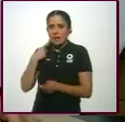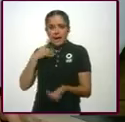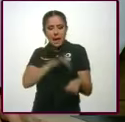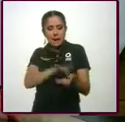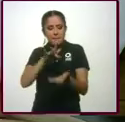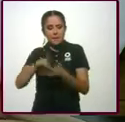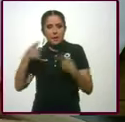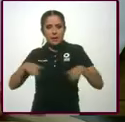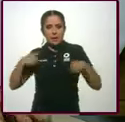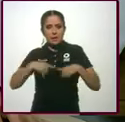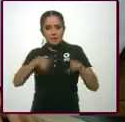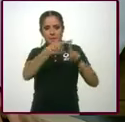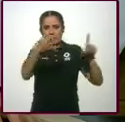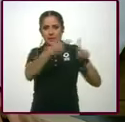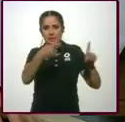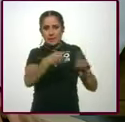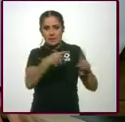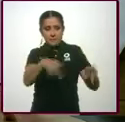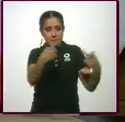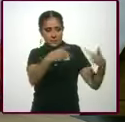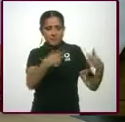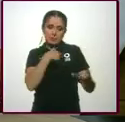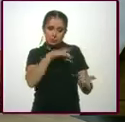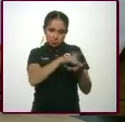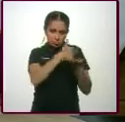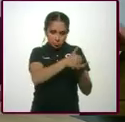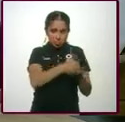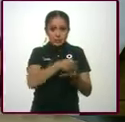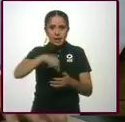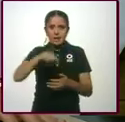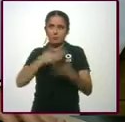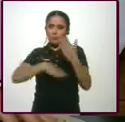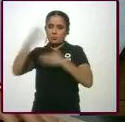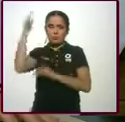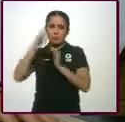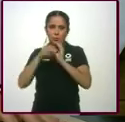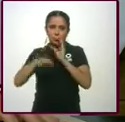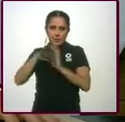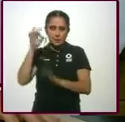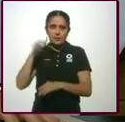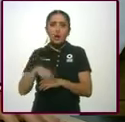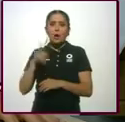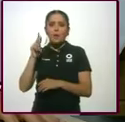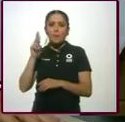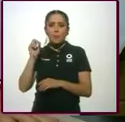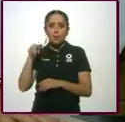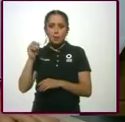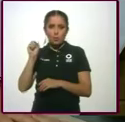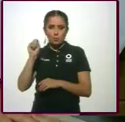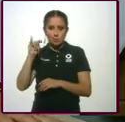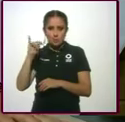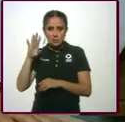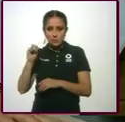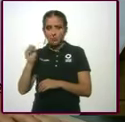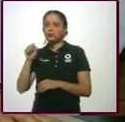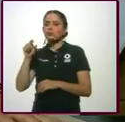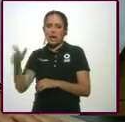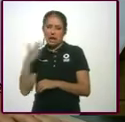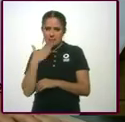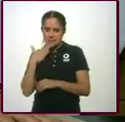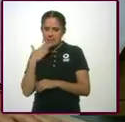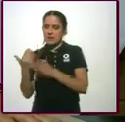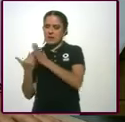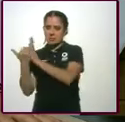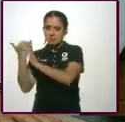y sacar adelante a la lotería y a pronósticos. va? El pronóstico está bien, económicamente, aquí es donde estamos fallos. Aquí sí